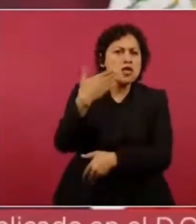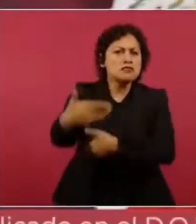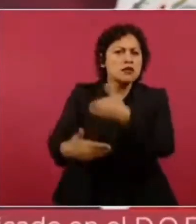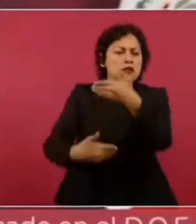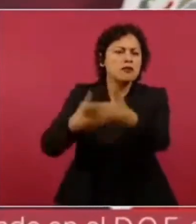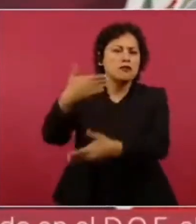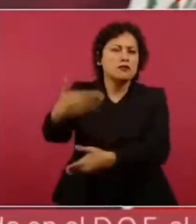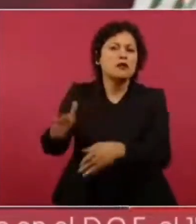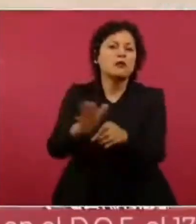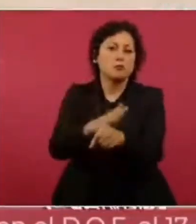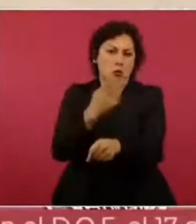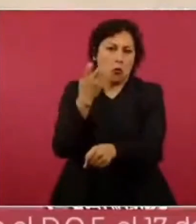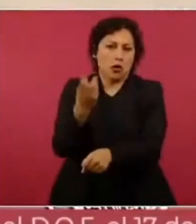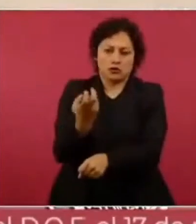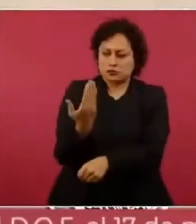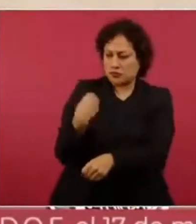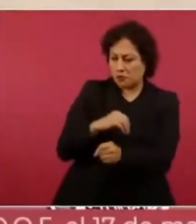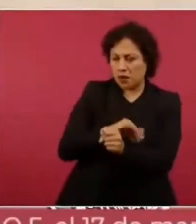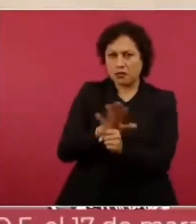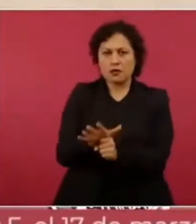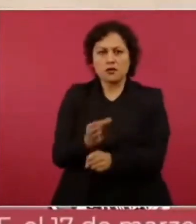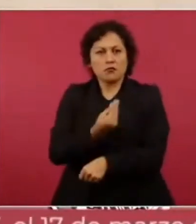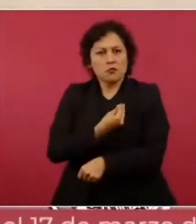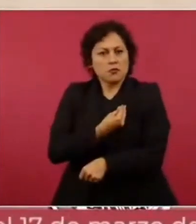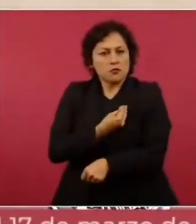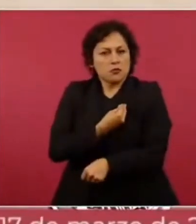resistimos mira